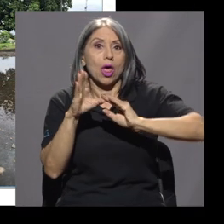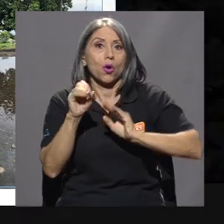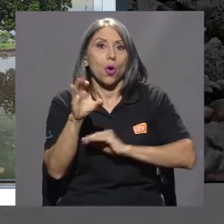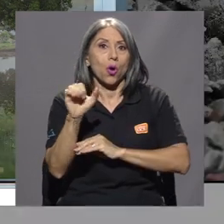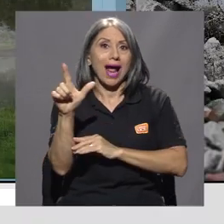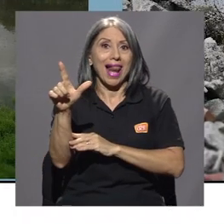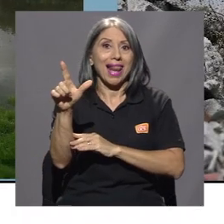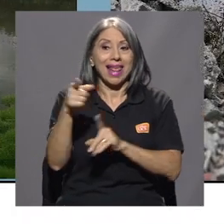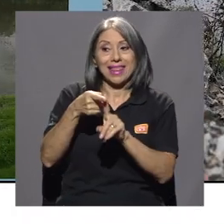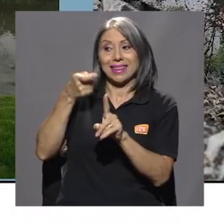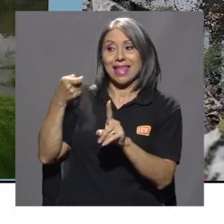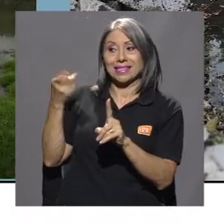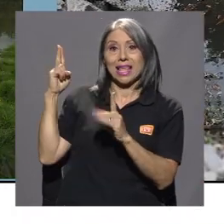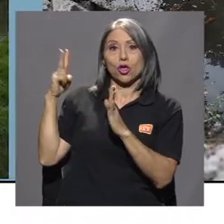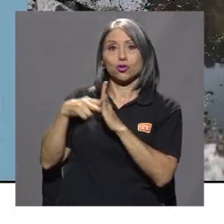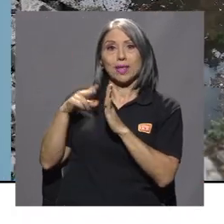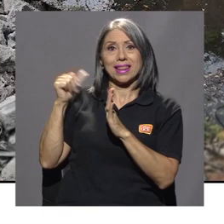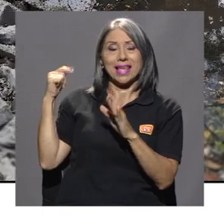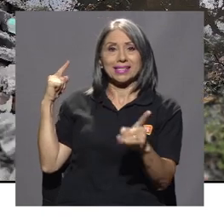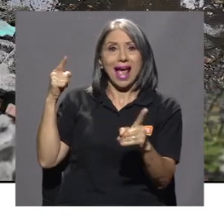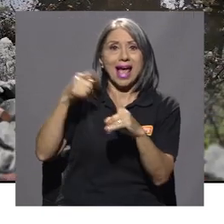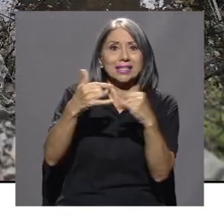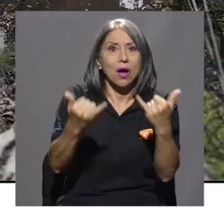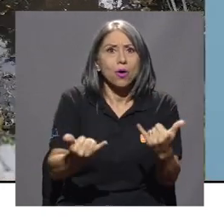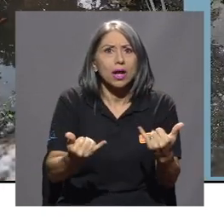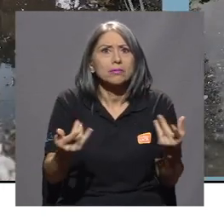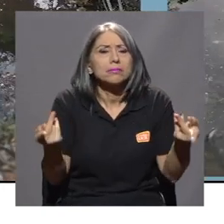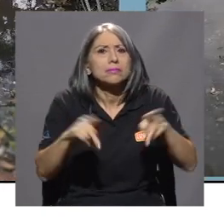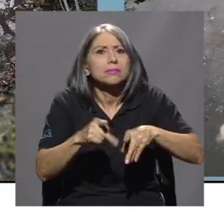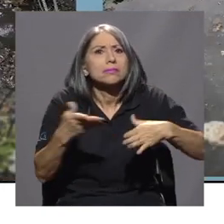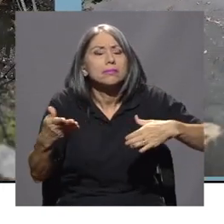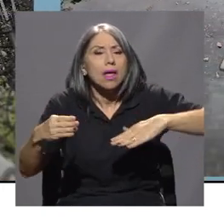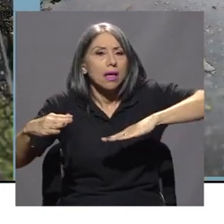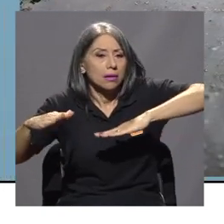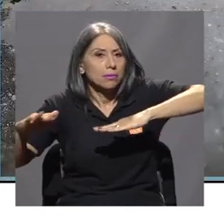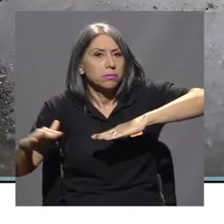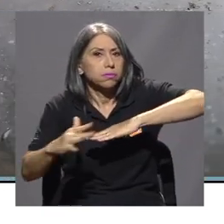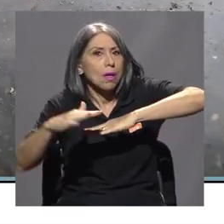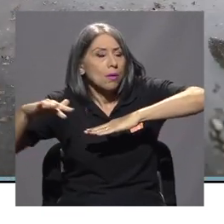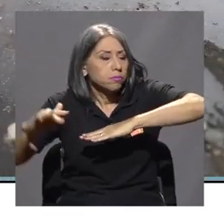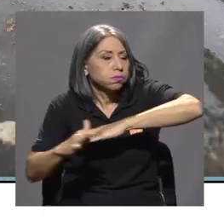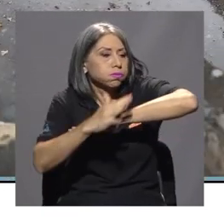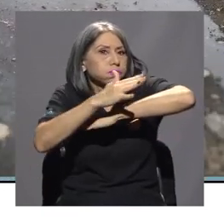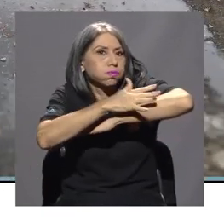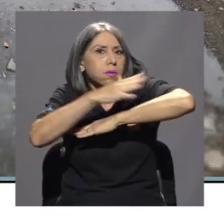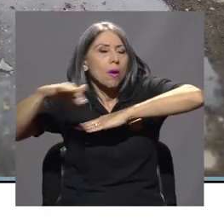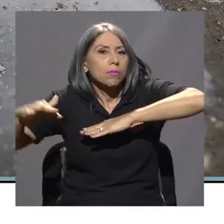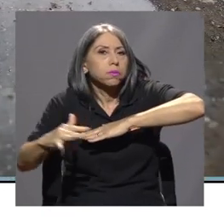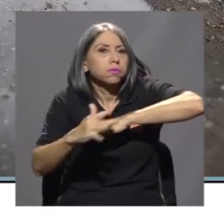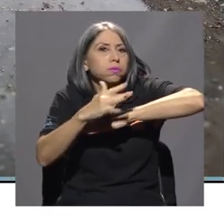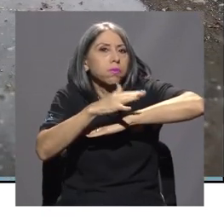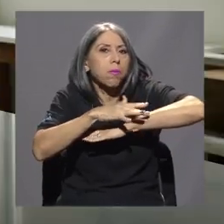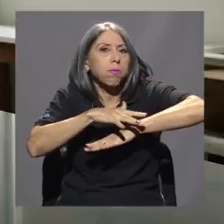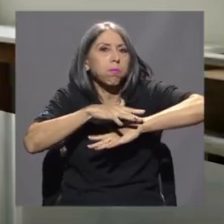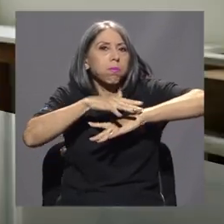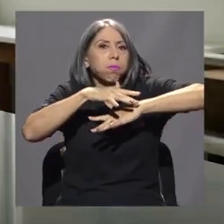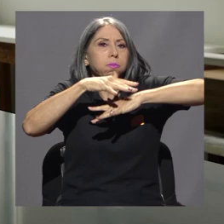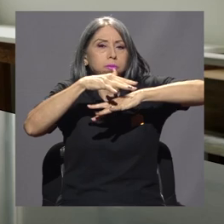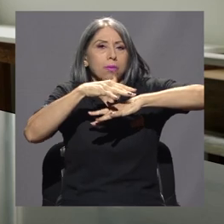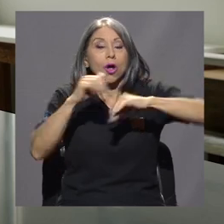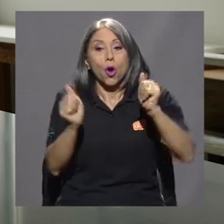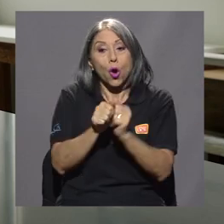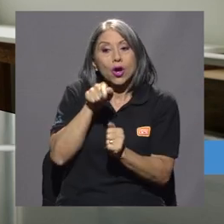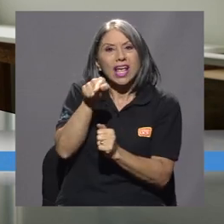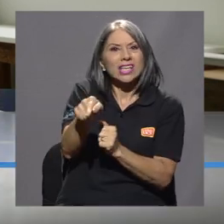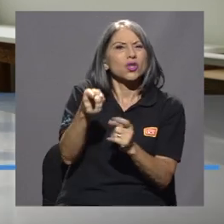experimentado desde el 2010 al presente cada vez mayor inundaciones, digamos, sobre el sector del muelle. Con este